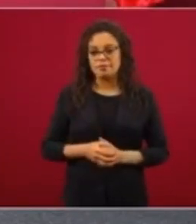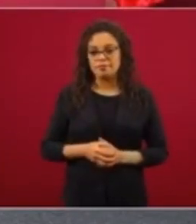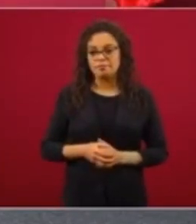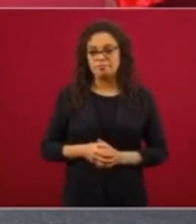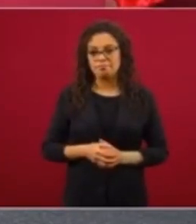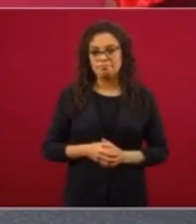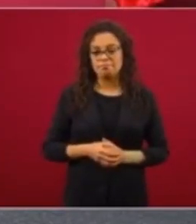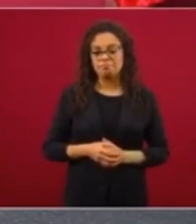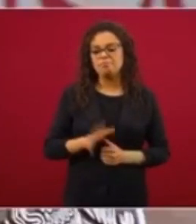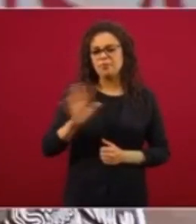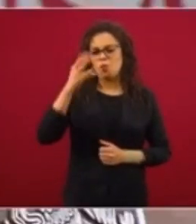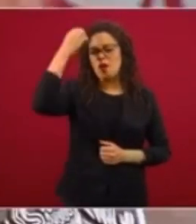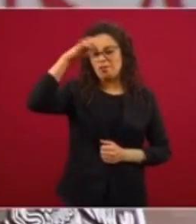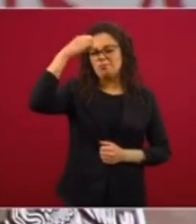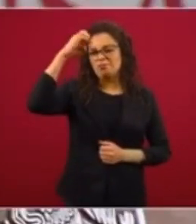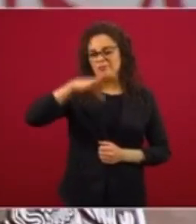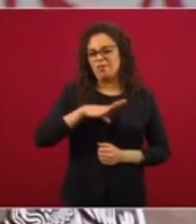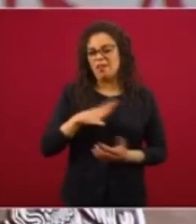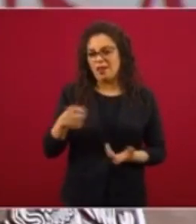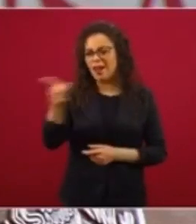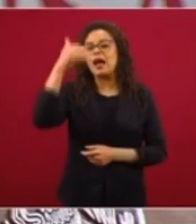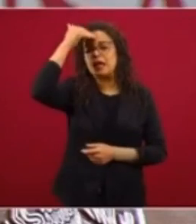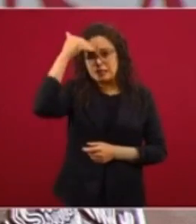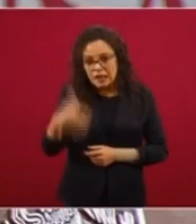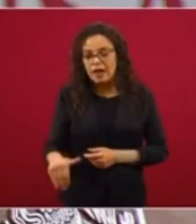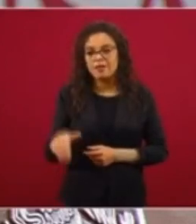experiencia. Y esto lo saben bien.